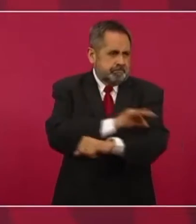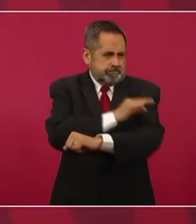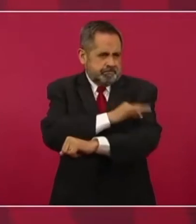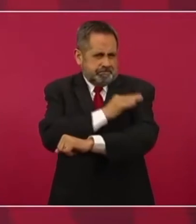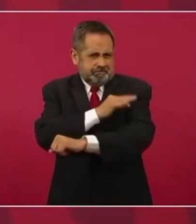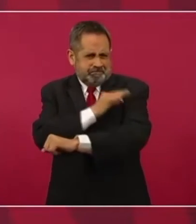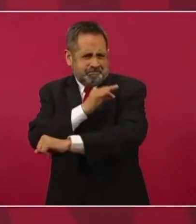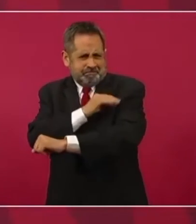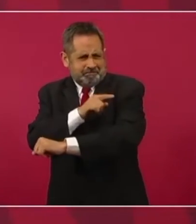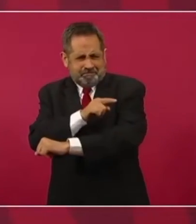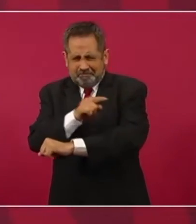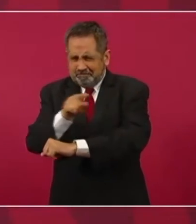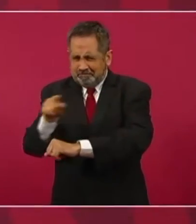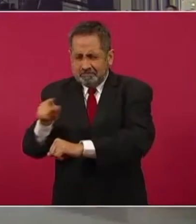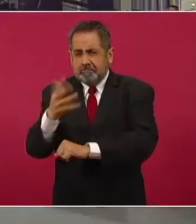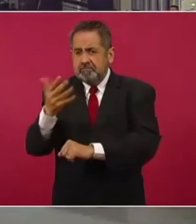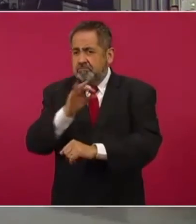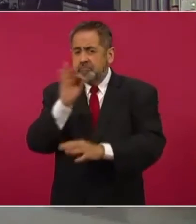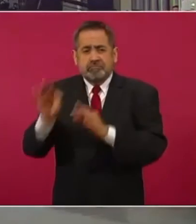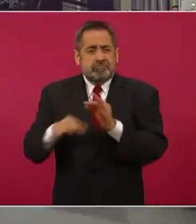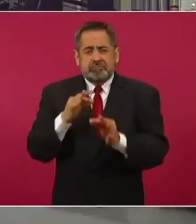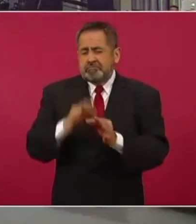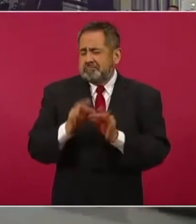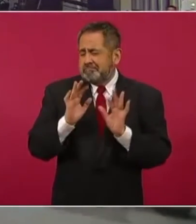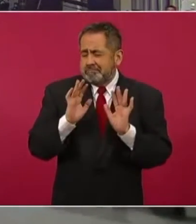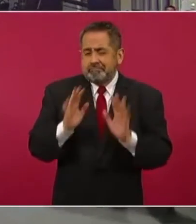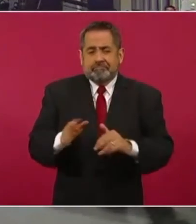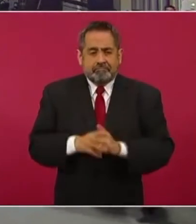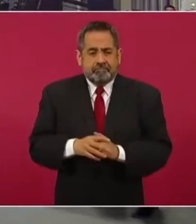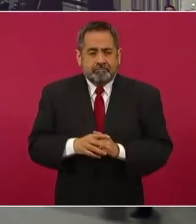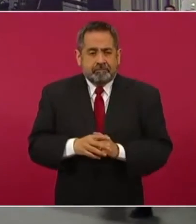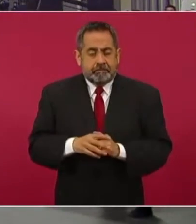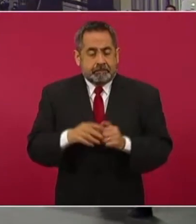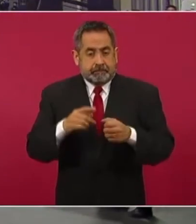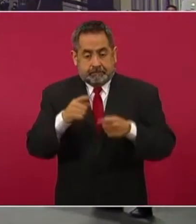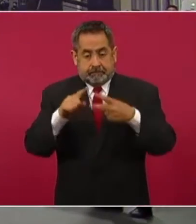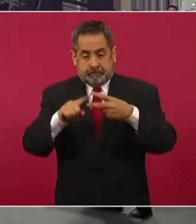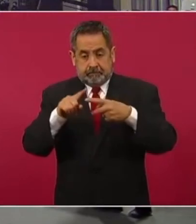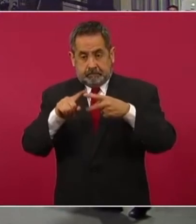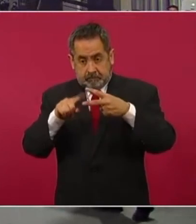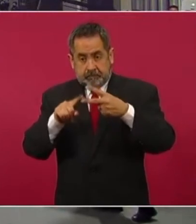casi al 50 por ciento de la de refuerzo.